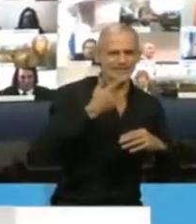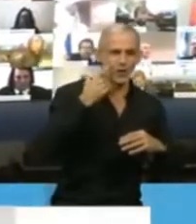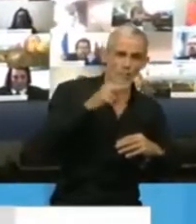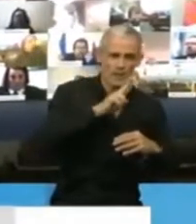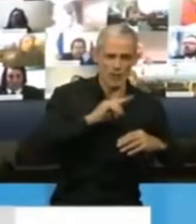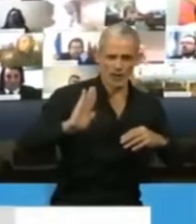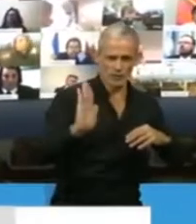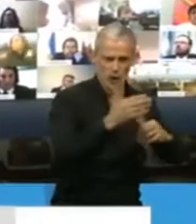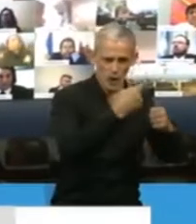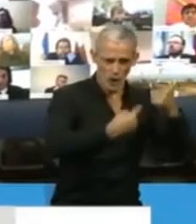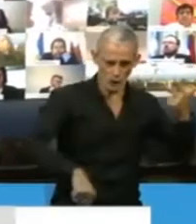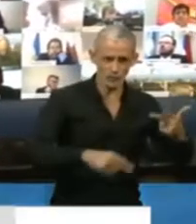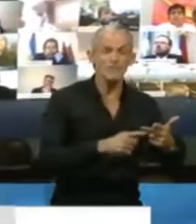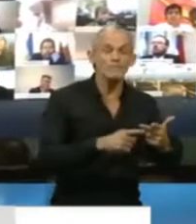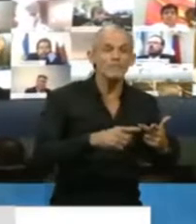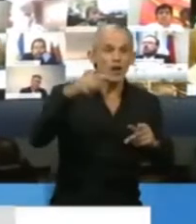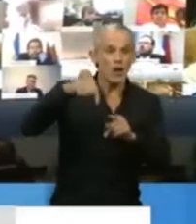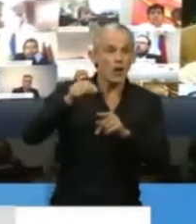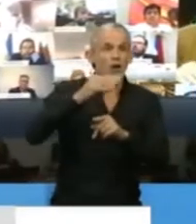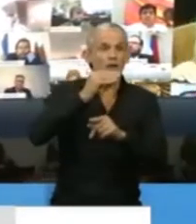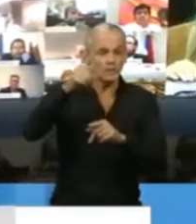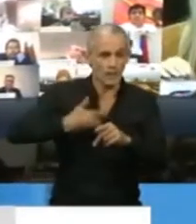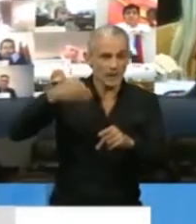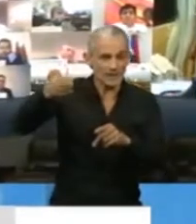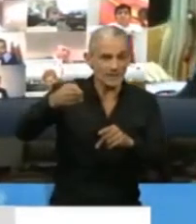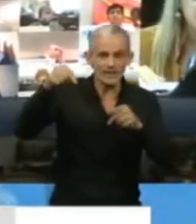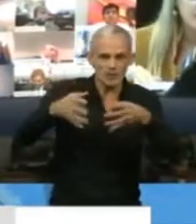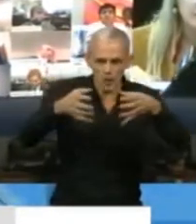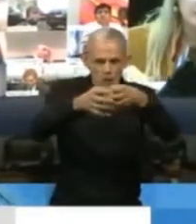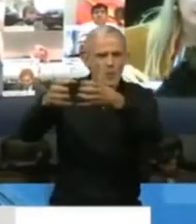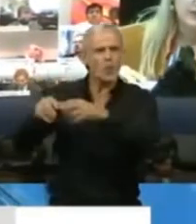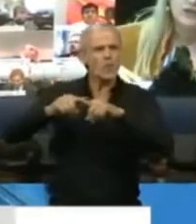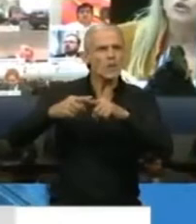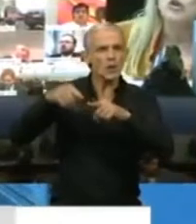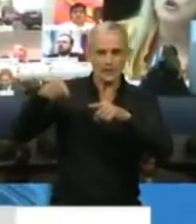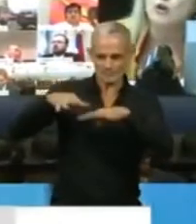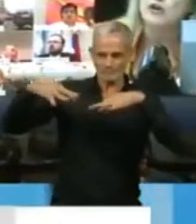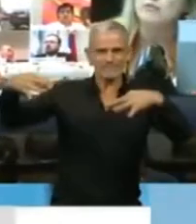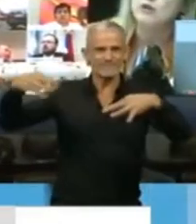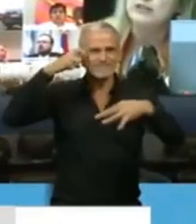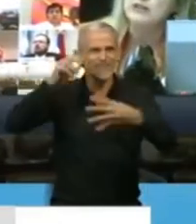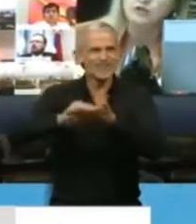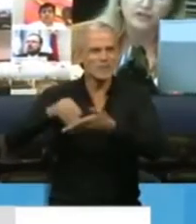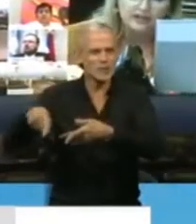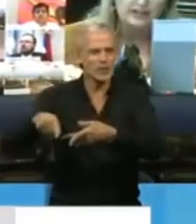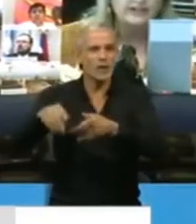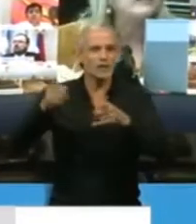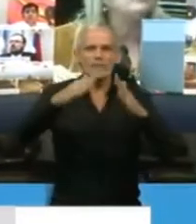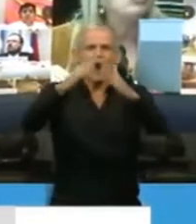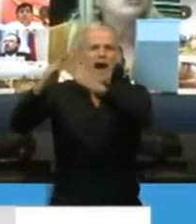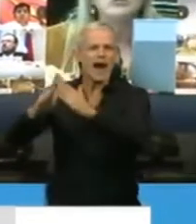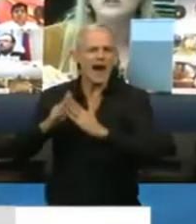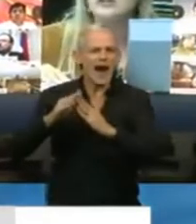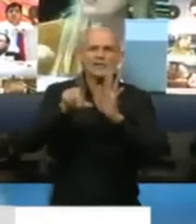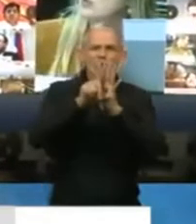Hoy, señor Presidente, usted y todos los bloques políticos en este recinto y en sus casas y en las